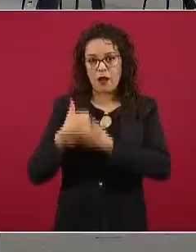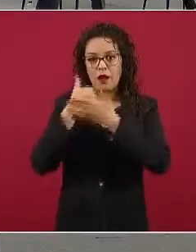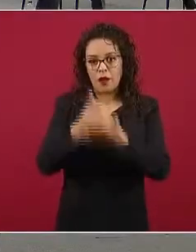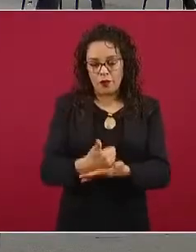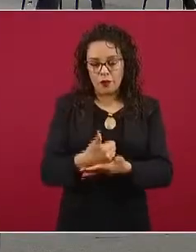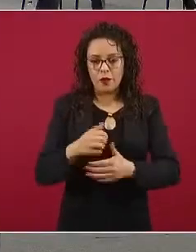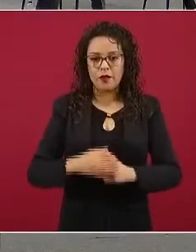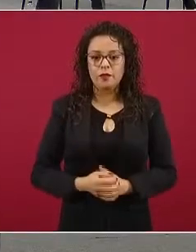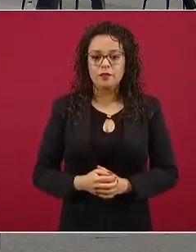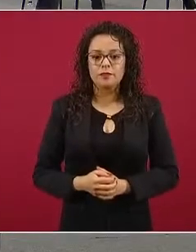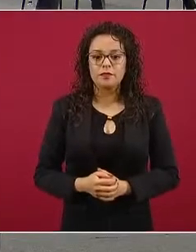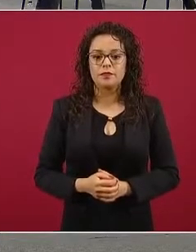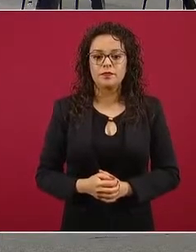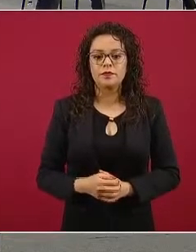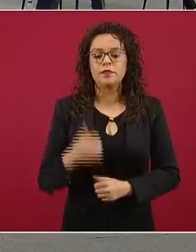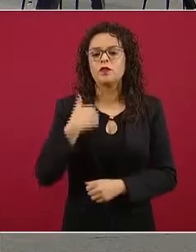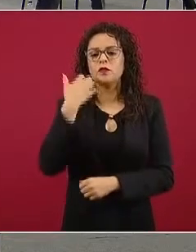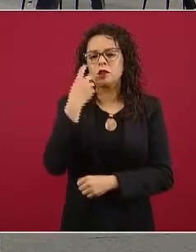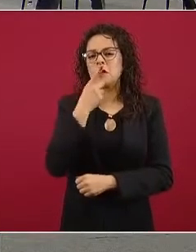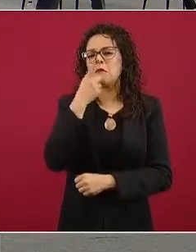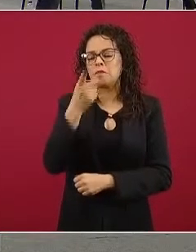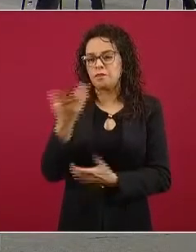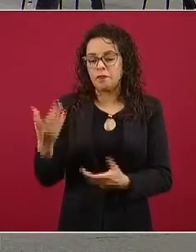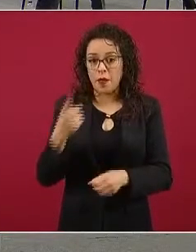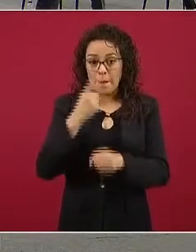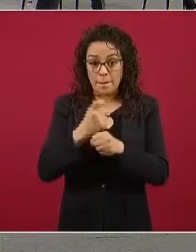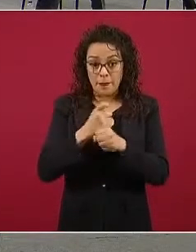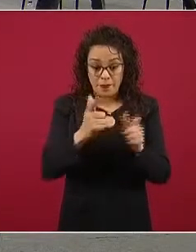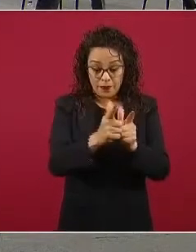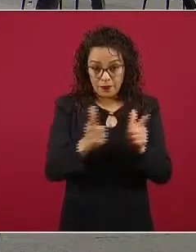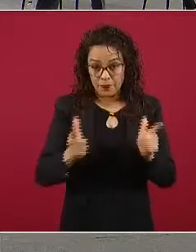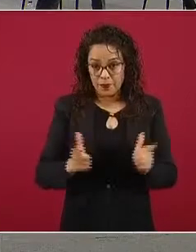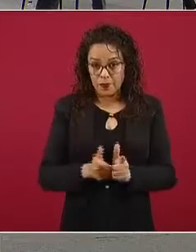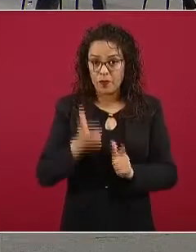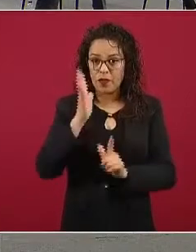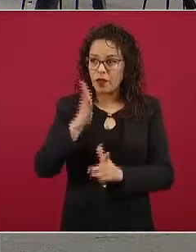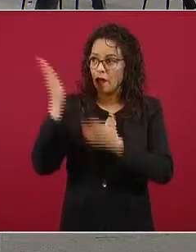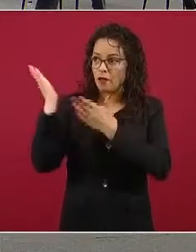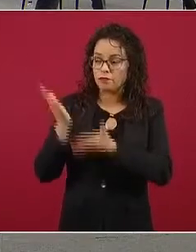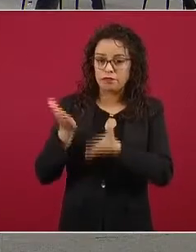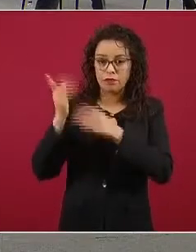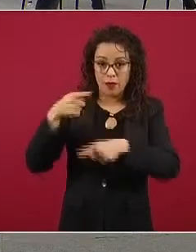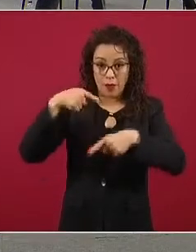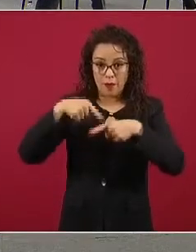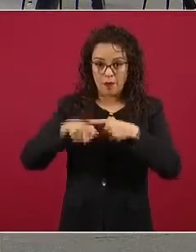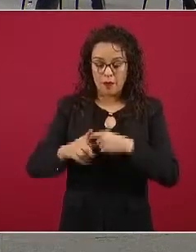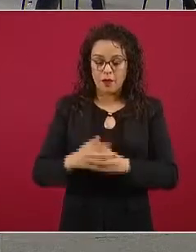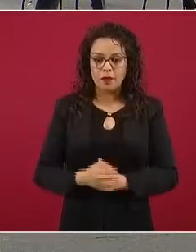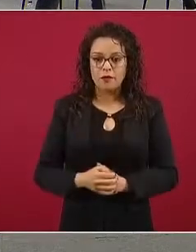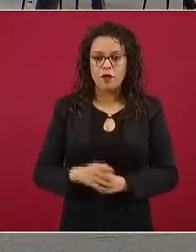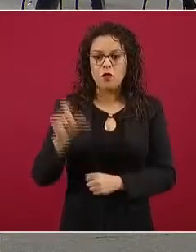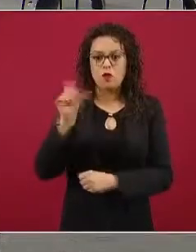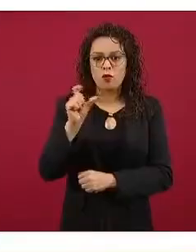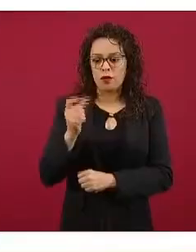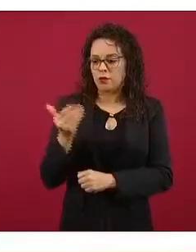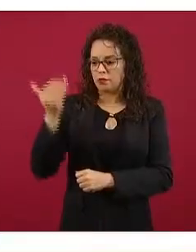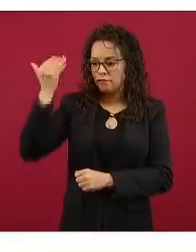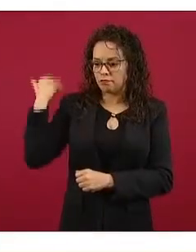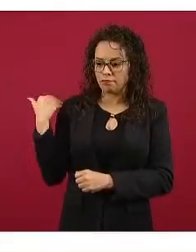que quisiéramos mencionar es el primer grupo que llega, que ya están empezando a llegar, empezaron a llegar el fin de semana,